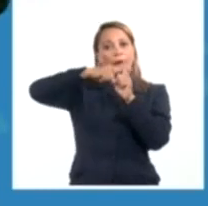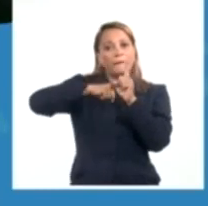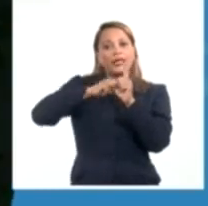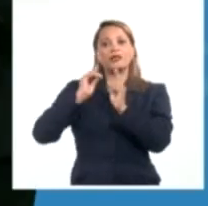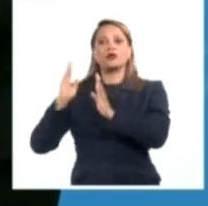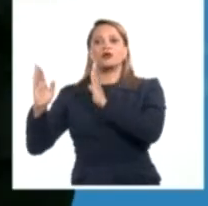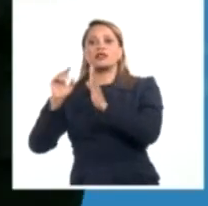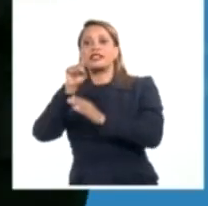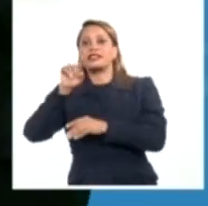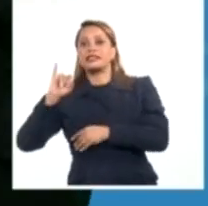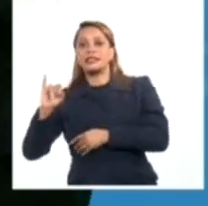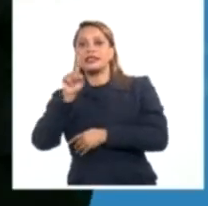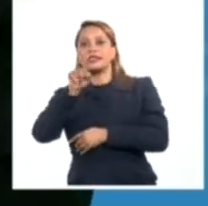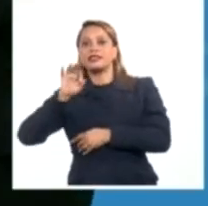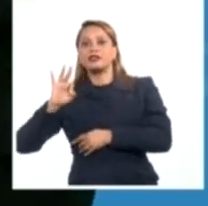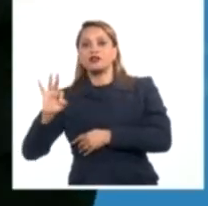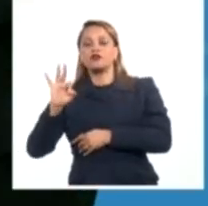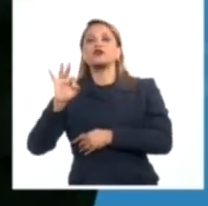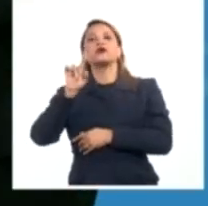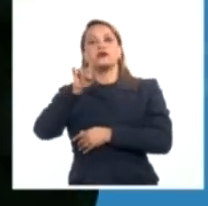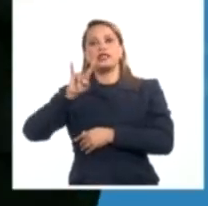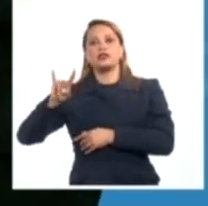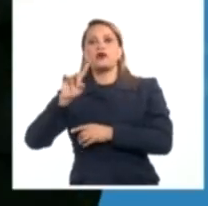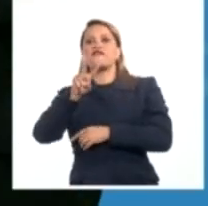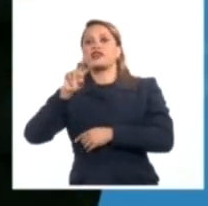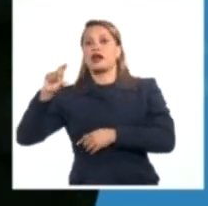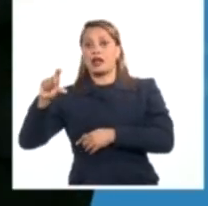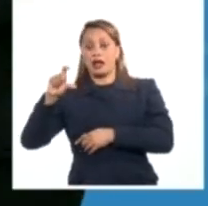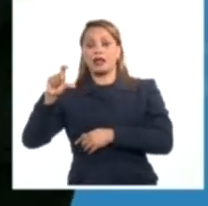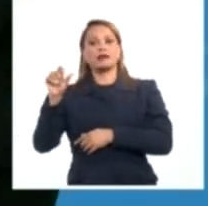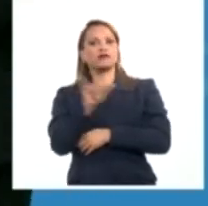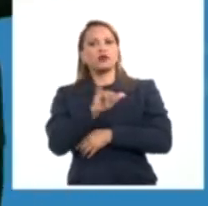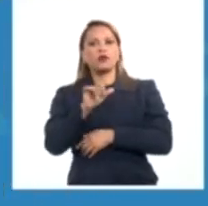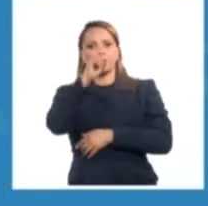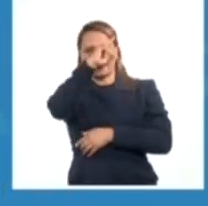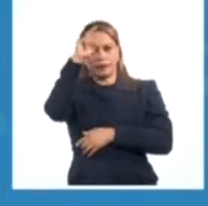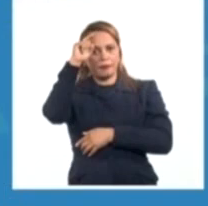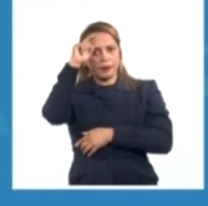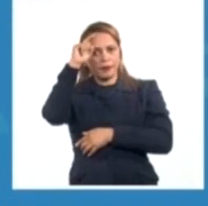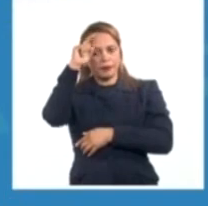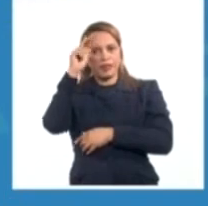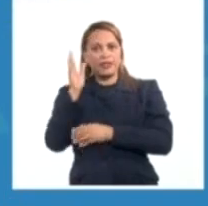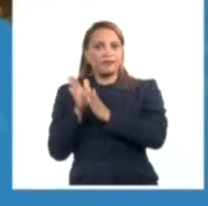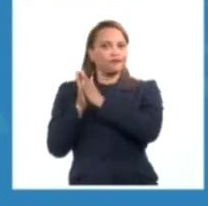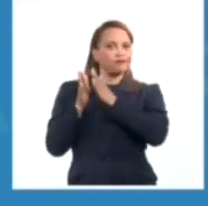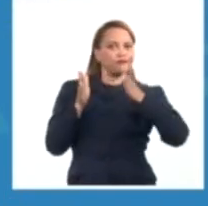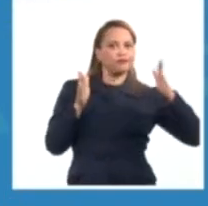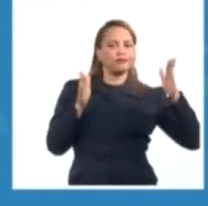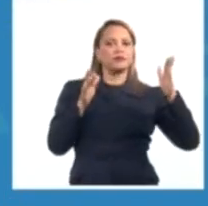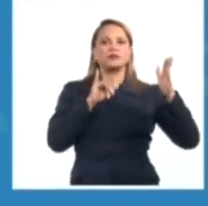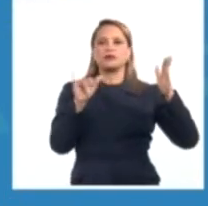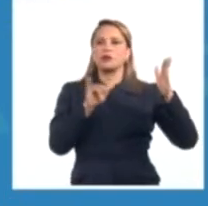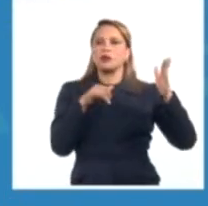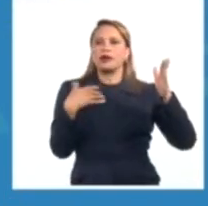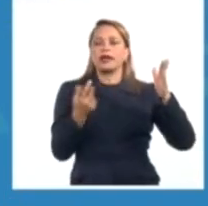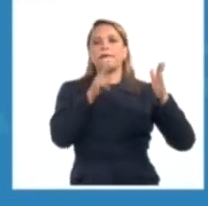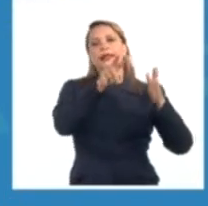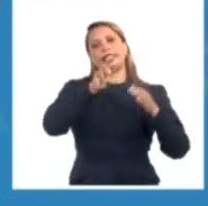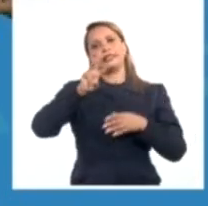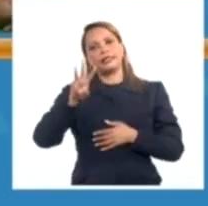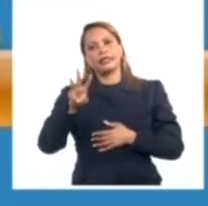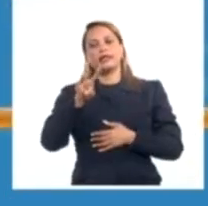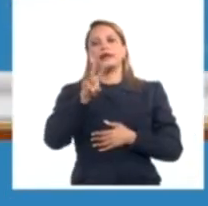16, 18 grados Celsius, 19 para Villa Clara, también en Santispíritus y en el resto de Cuba van a mantenerse en el entorno de los 23